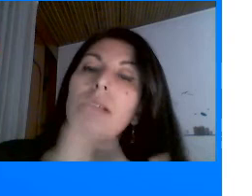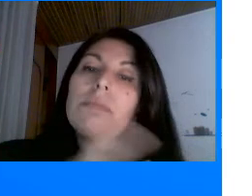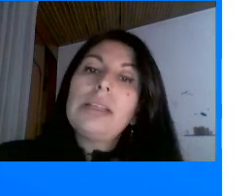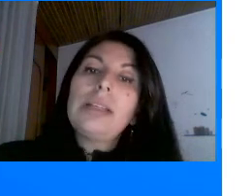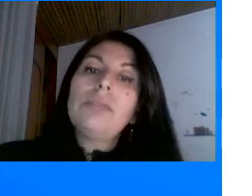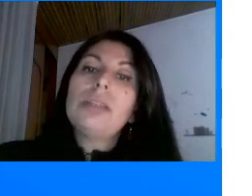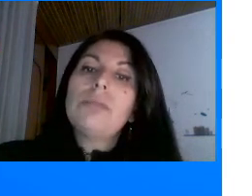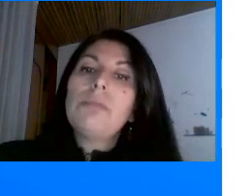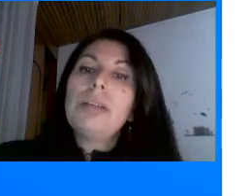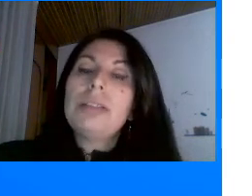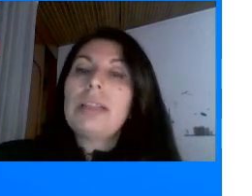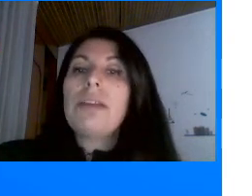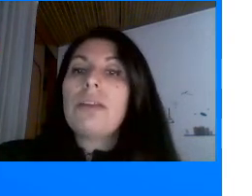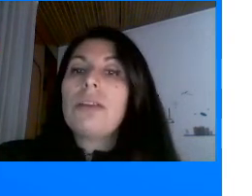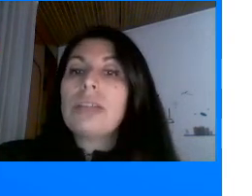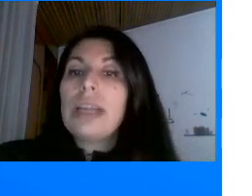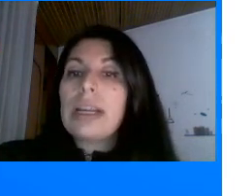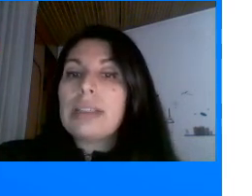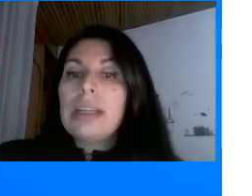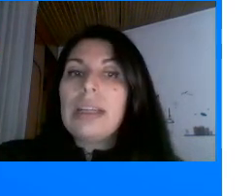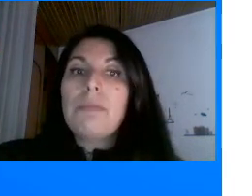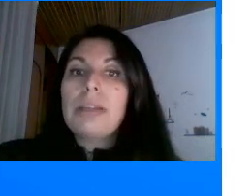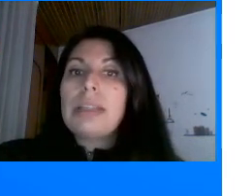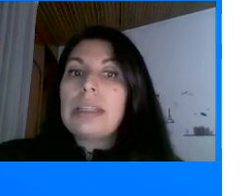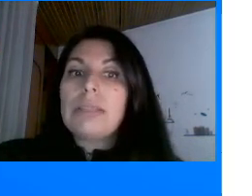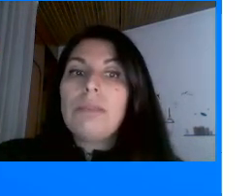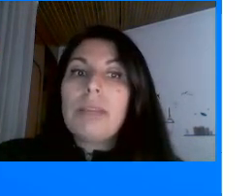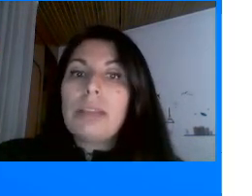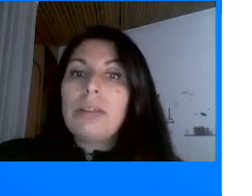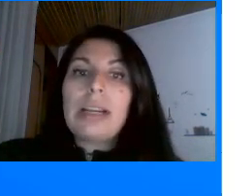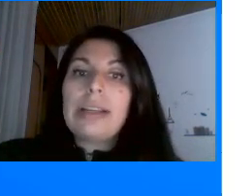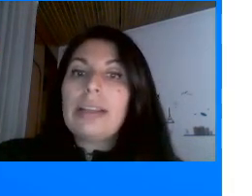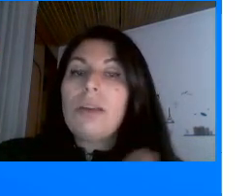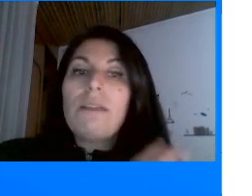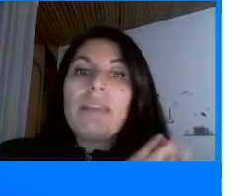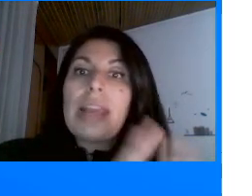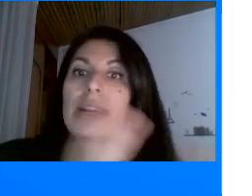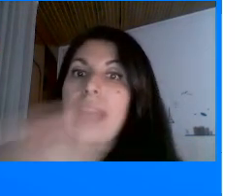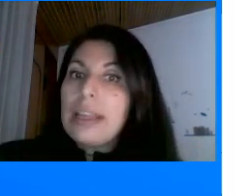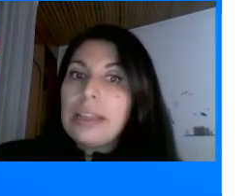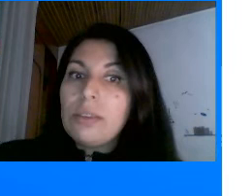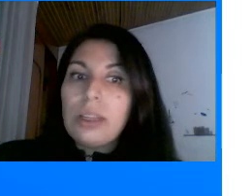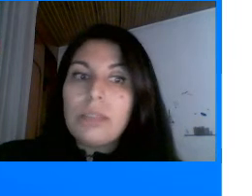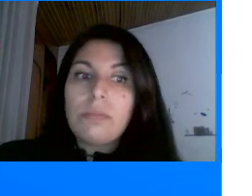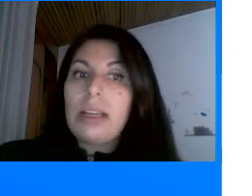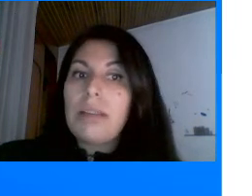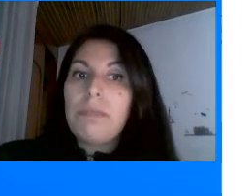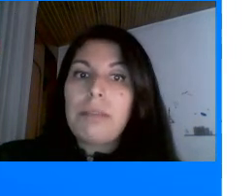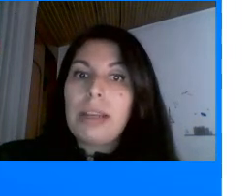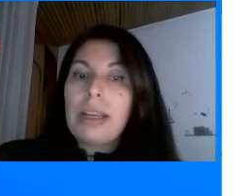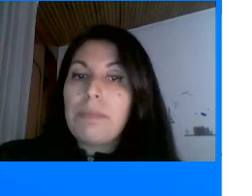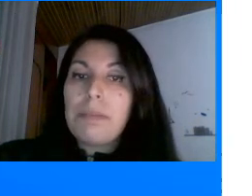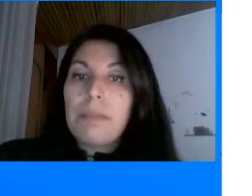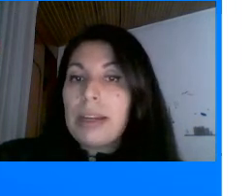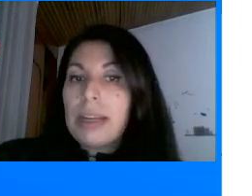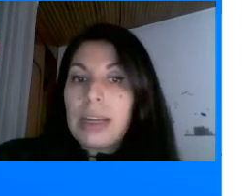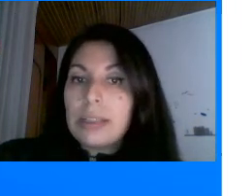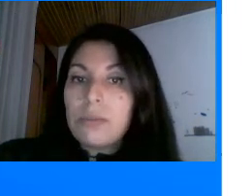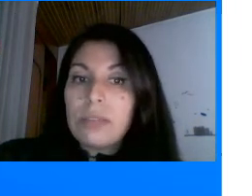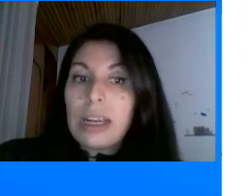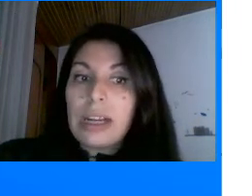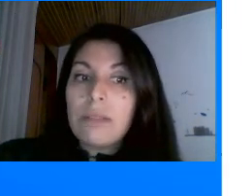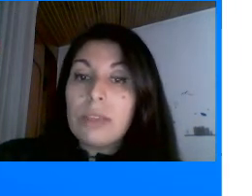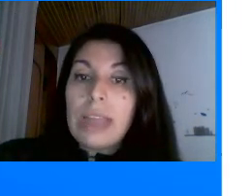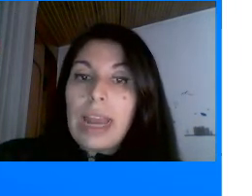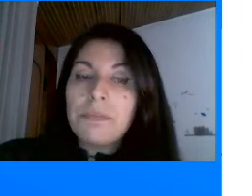marcado También el turismo Pues debido a los cierres Y pues en ese momento No había nada De turismo En la primera Ni en